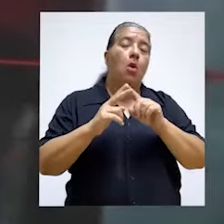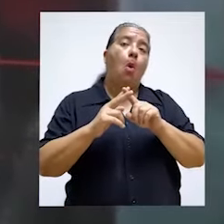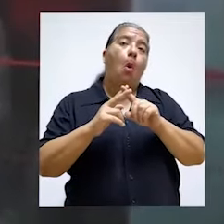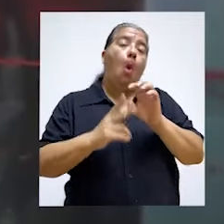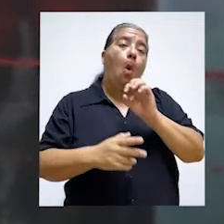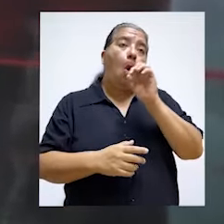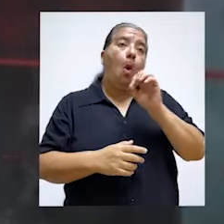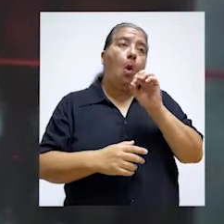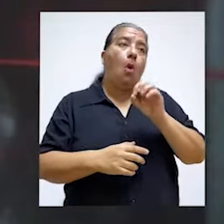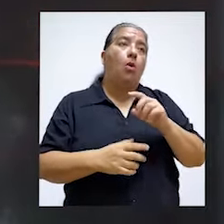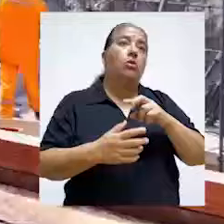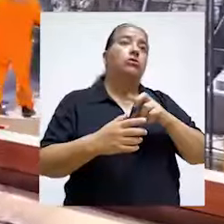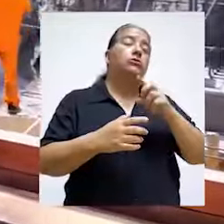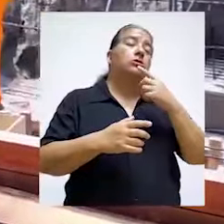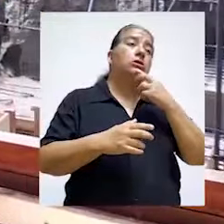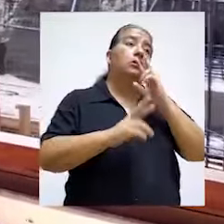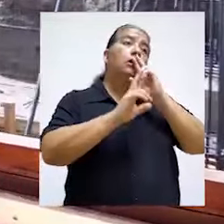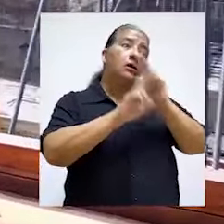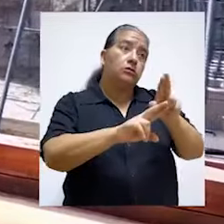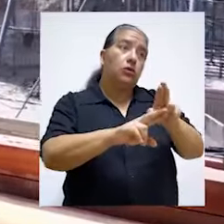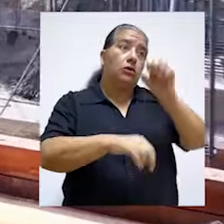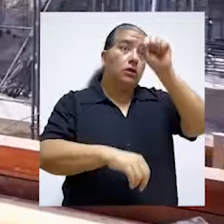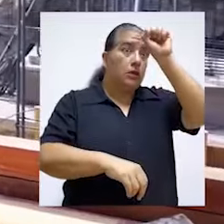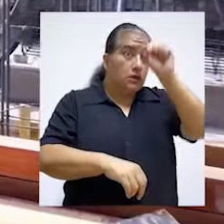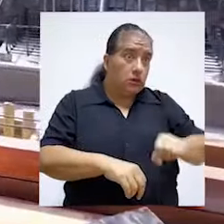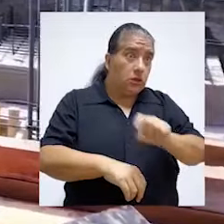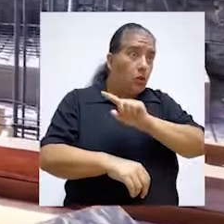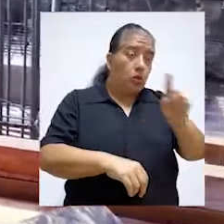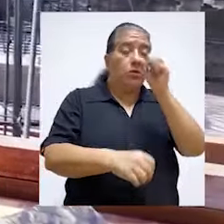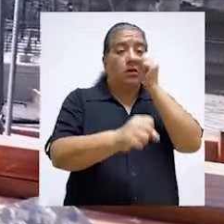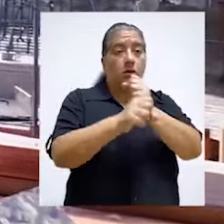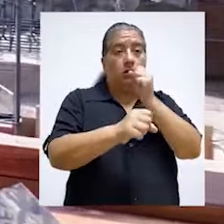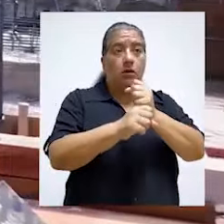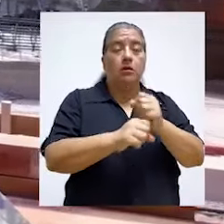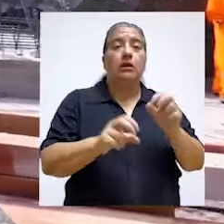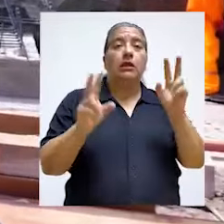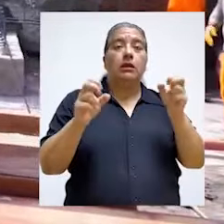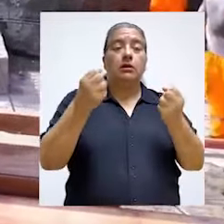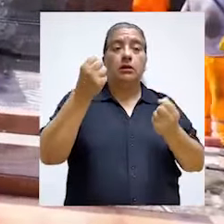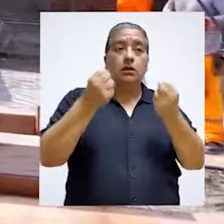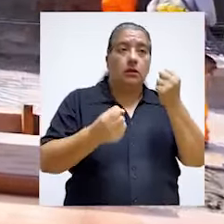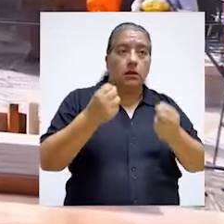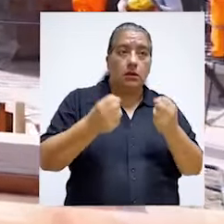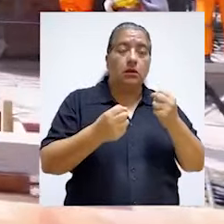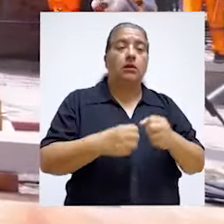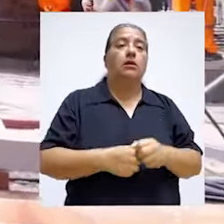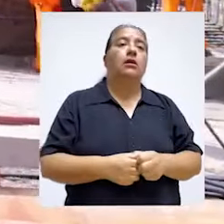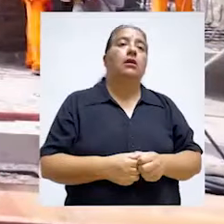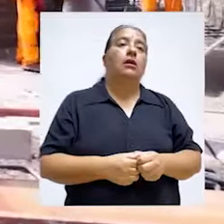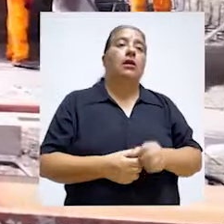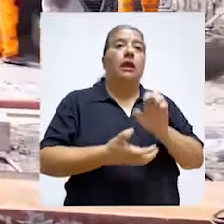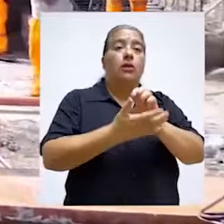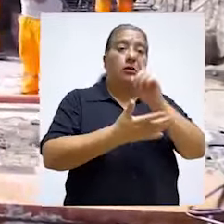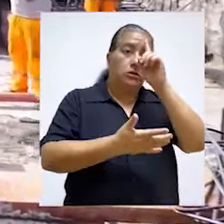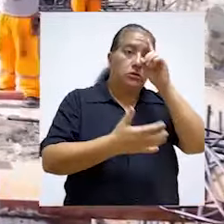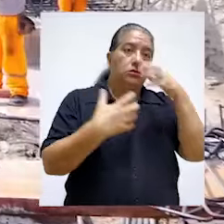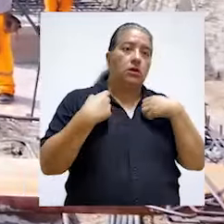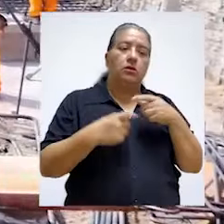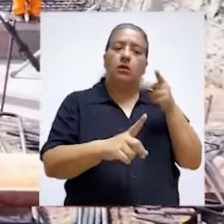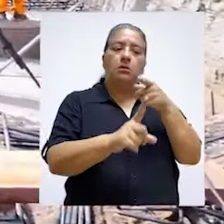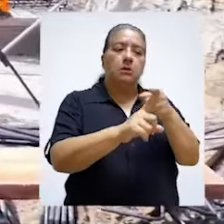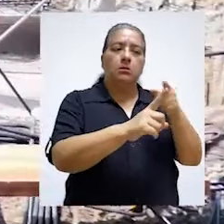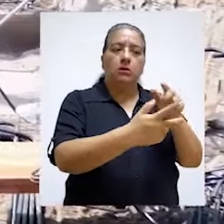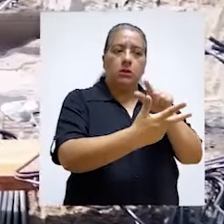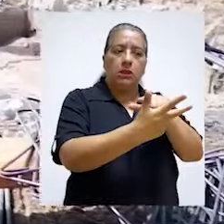todo, transporte, educación y saneamiento. Fíjate que estas tres funciones a las que se destina buena parte de la inversión pública, en